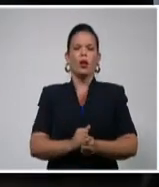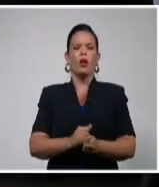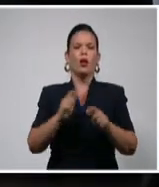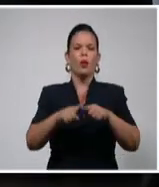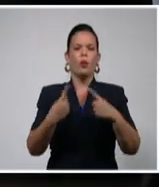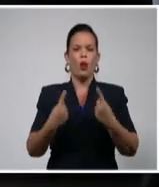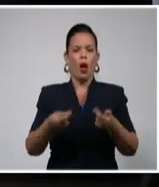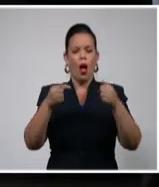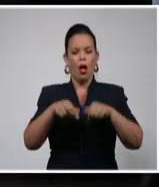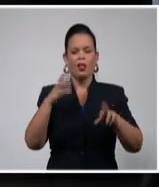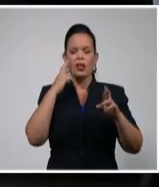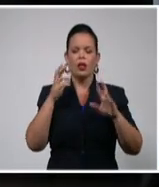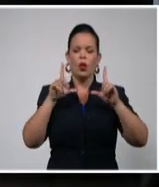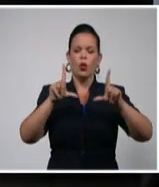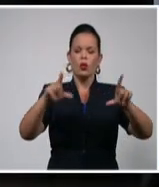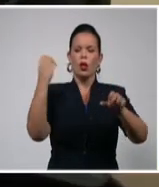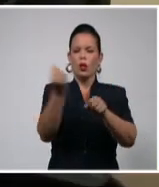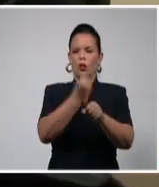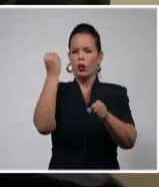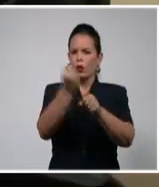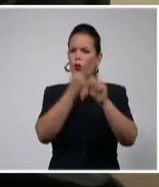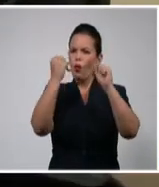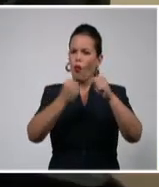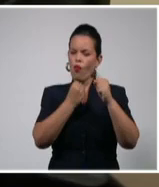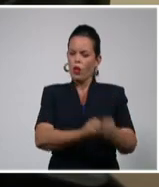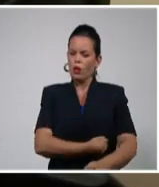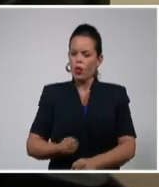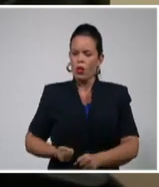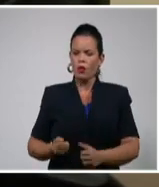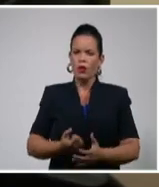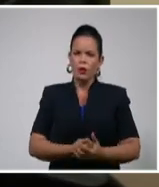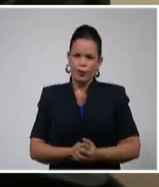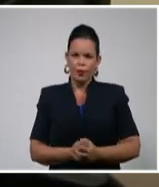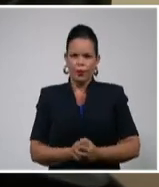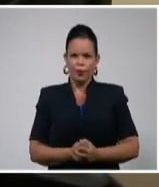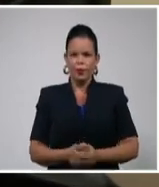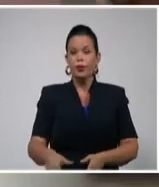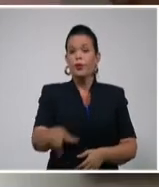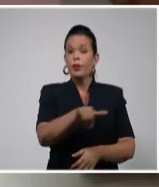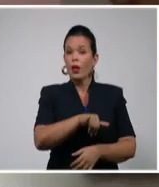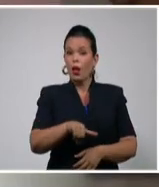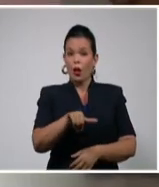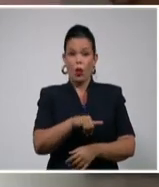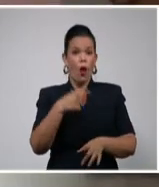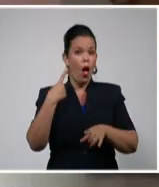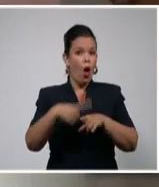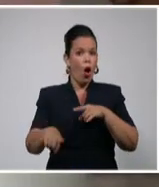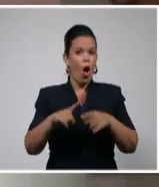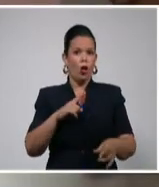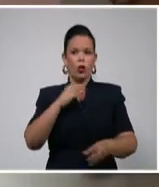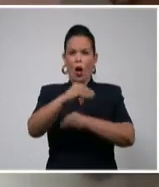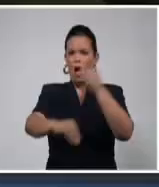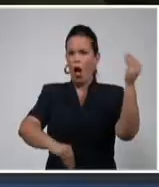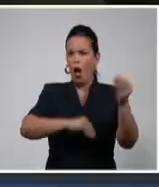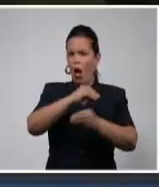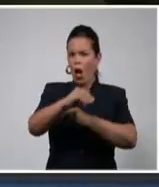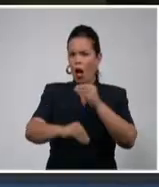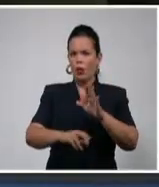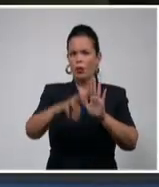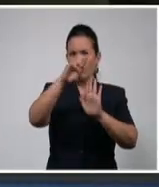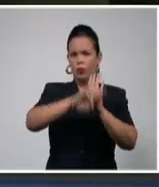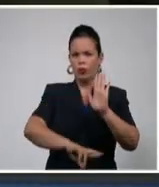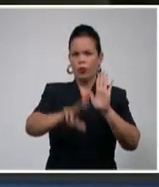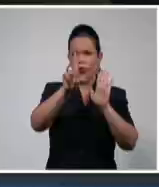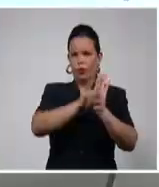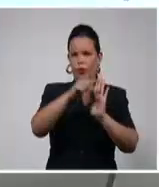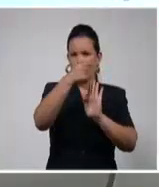reconocer la actitud mantenida por esas fuerzas. Asimismo suscribió otro modificativo del decreto ley número 202